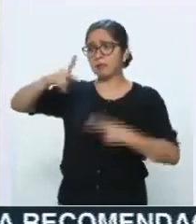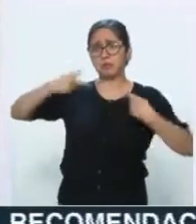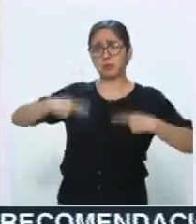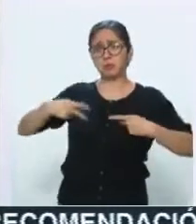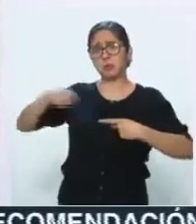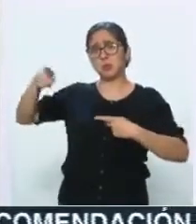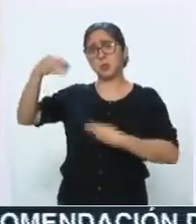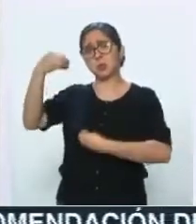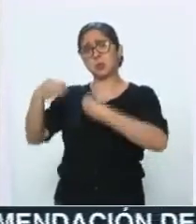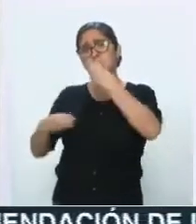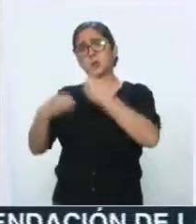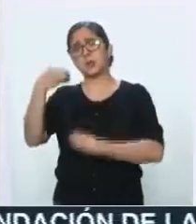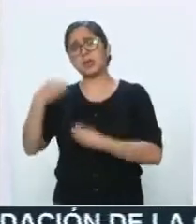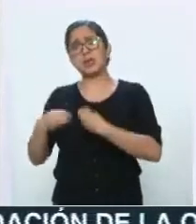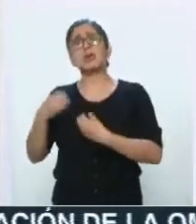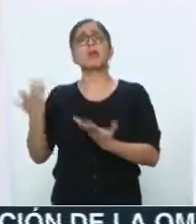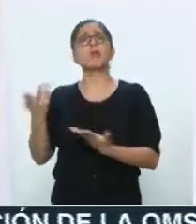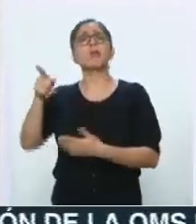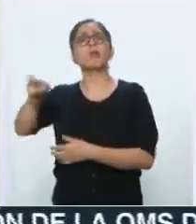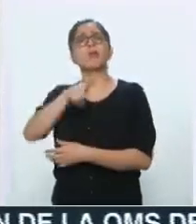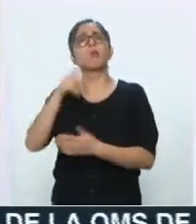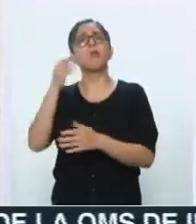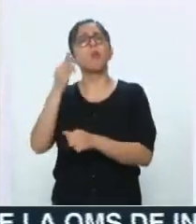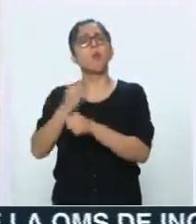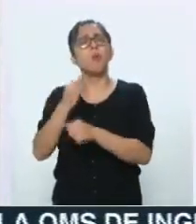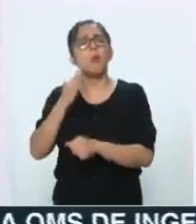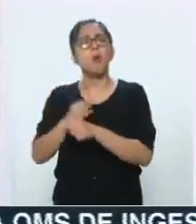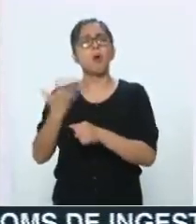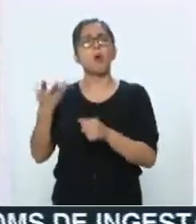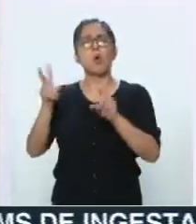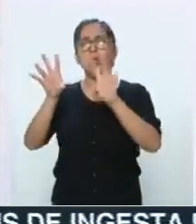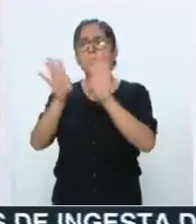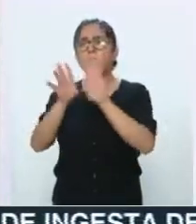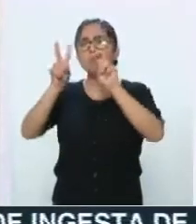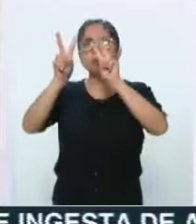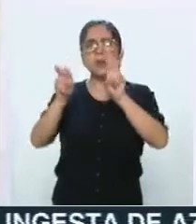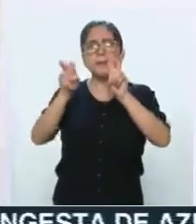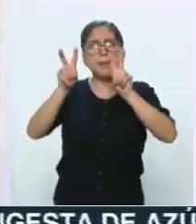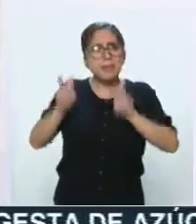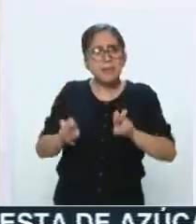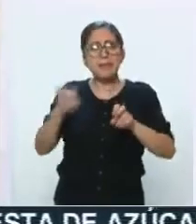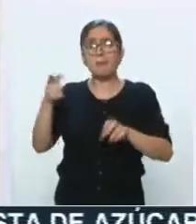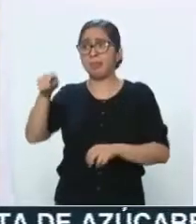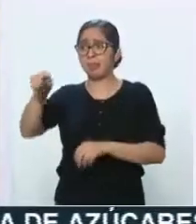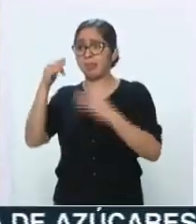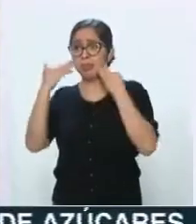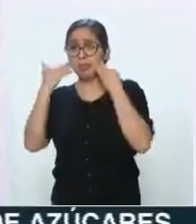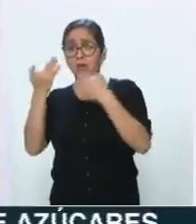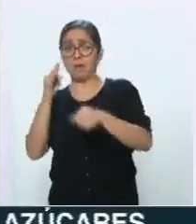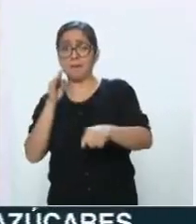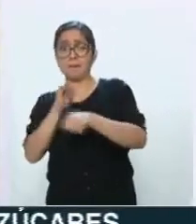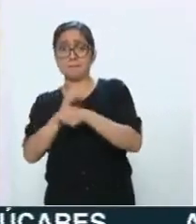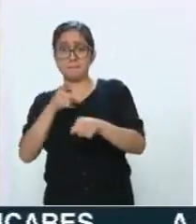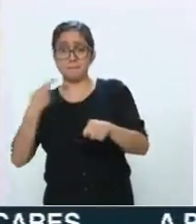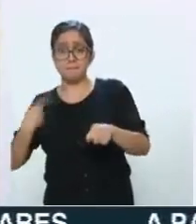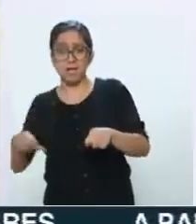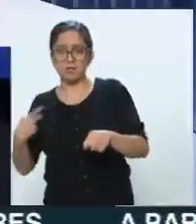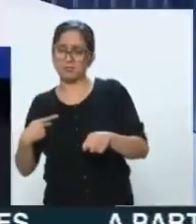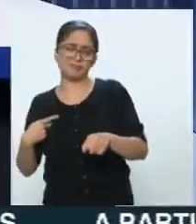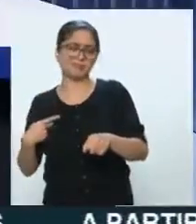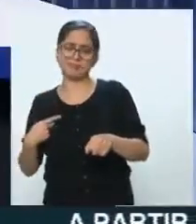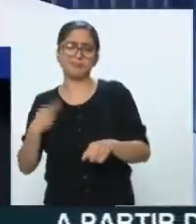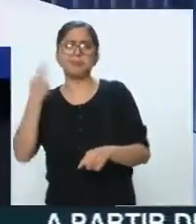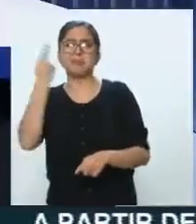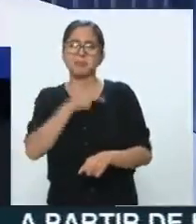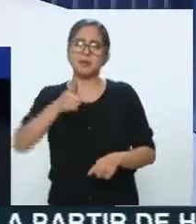respecto. ¿Qué soporta este tipo de arreglos no funcionará como un testigo protegido? Pero sí creo que en